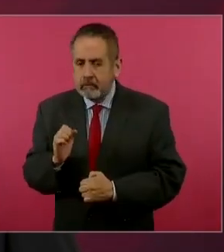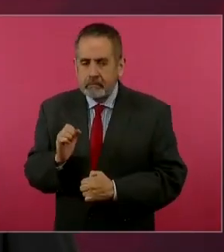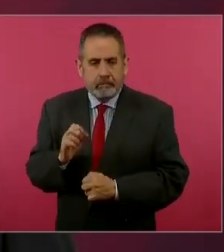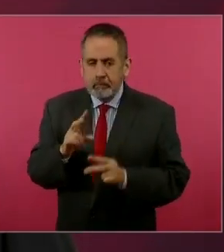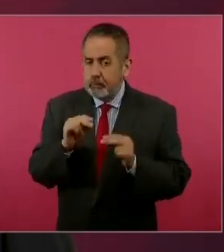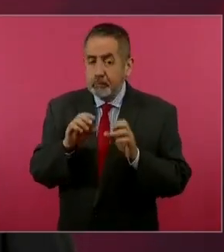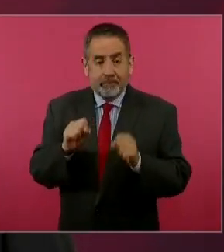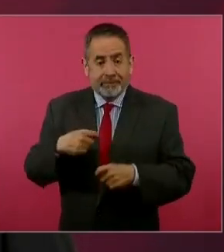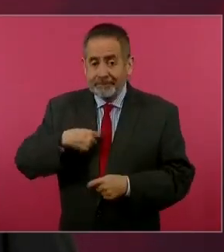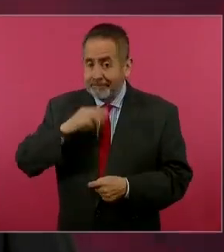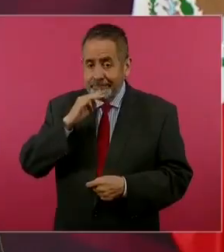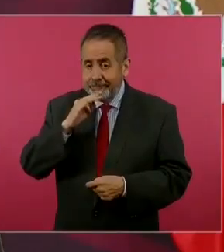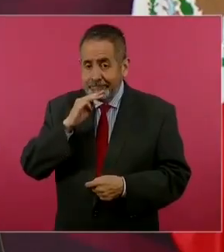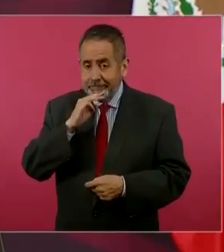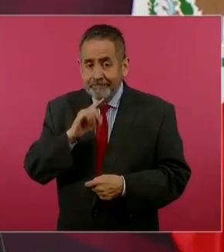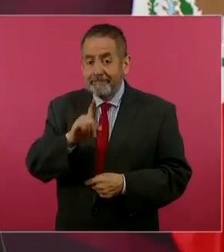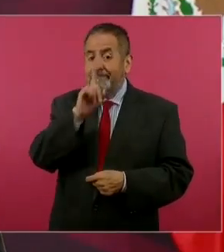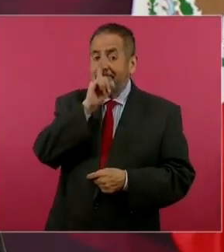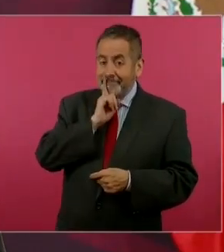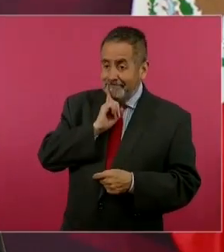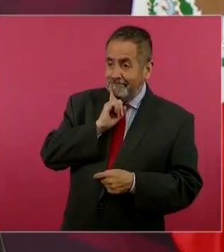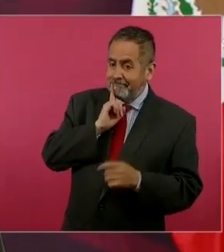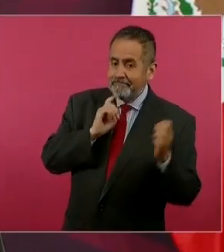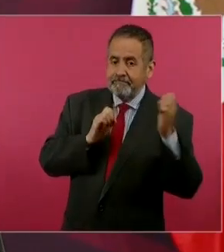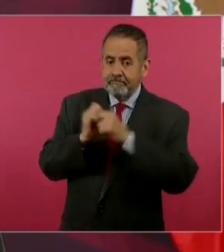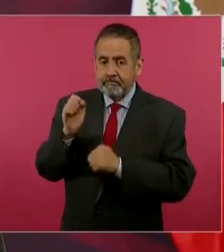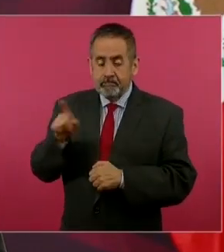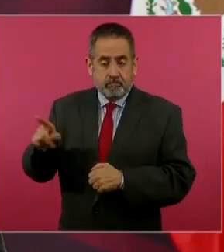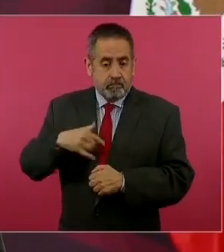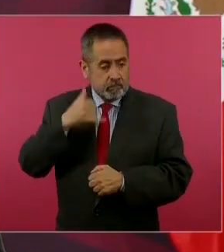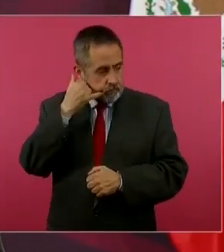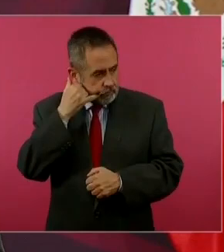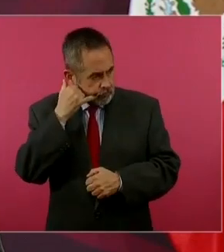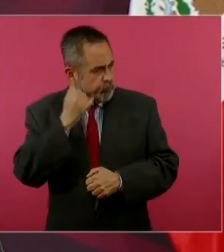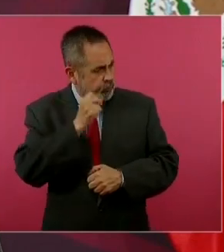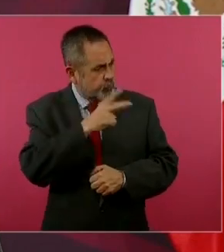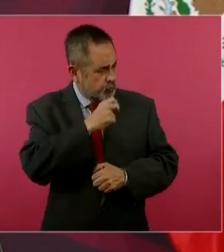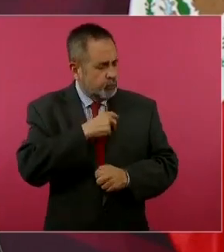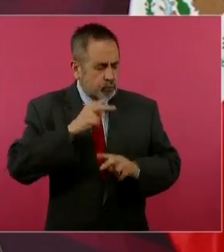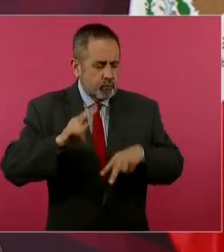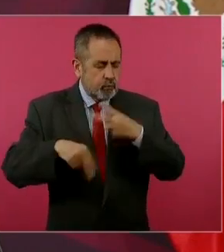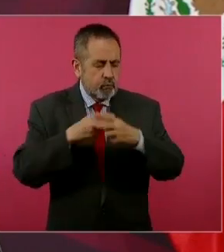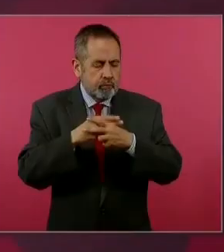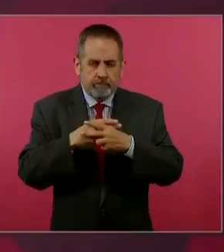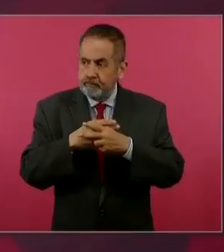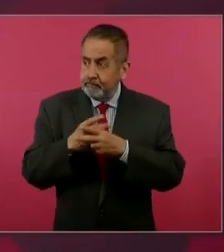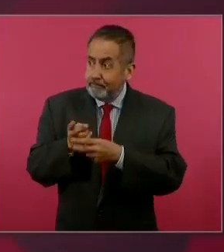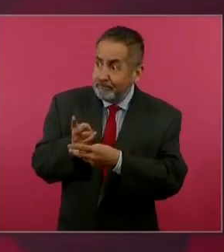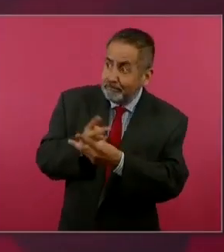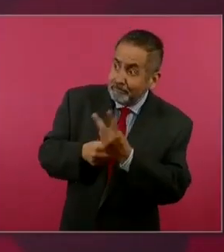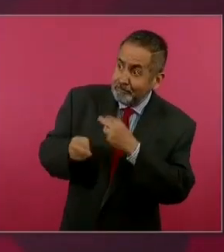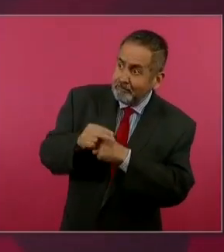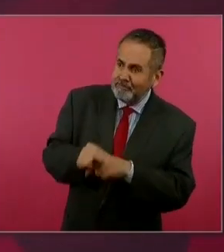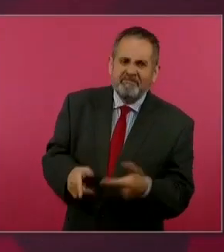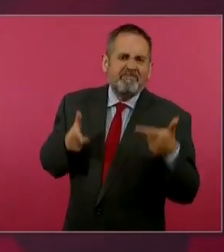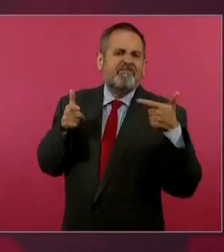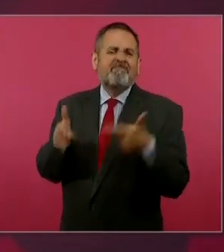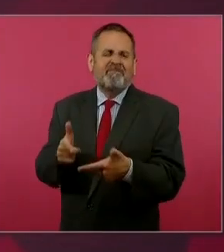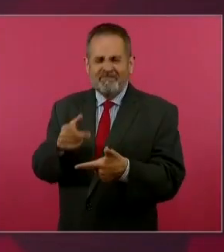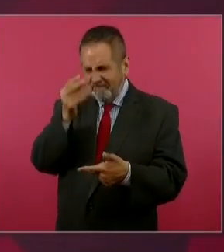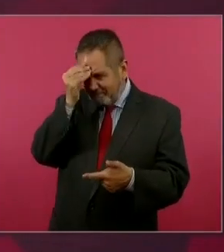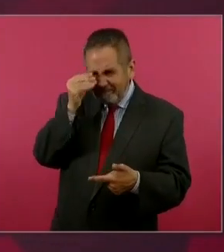cierto, de que fue una mentira, o sea, que no fueron las madres las que llamaron,